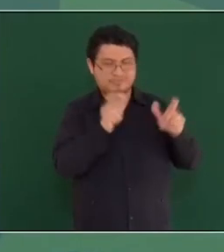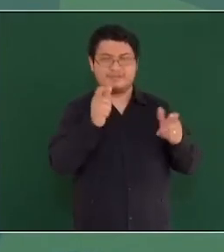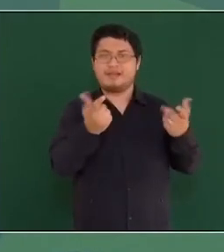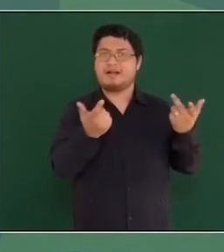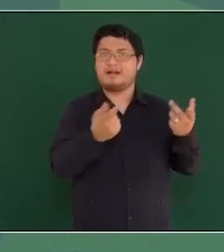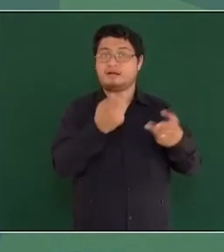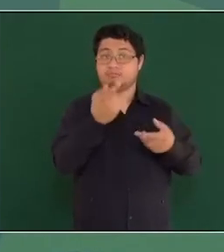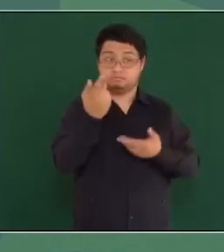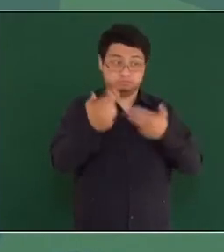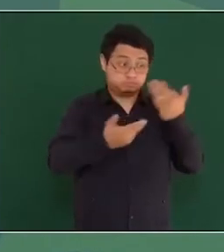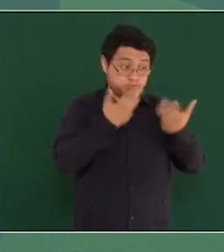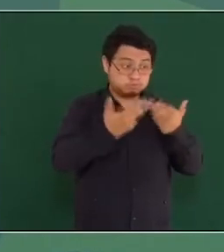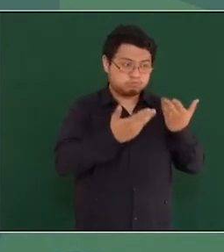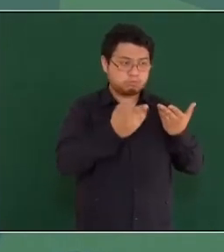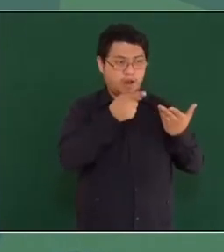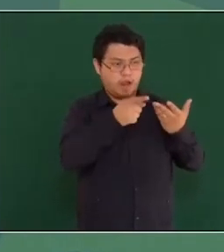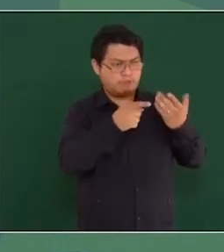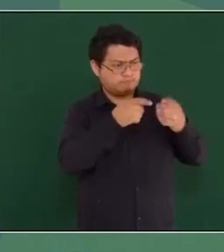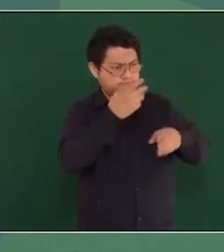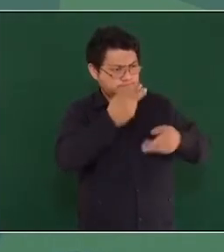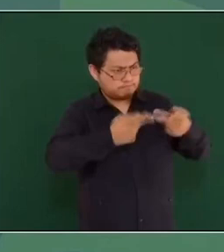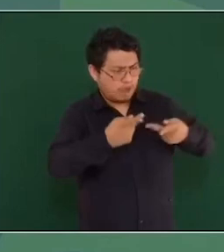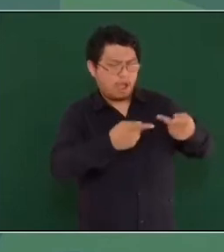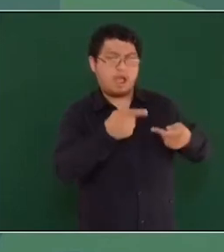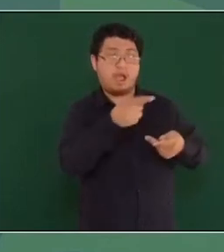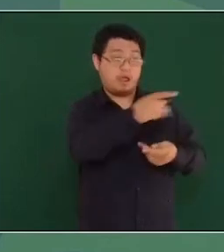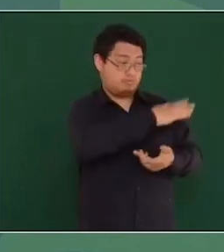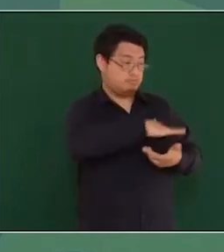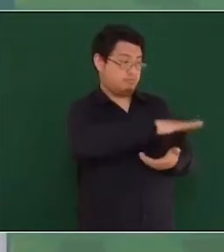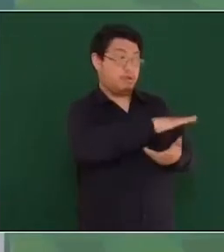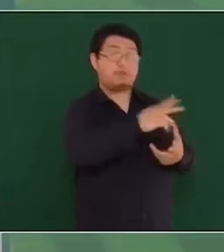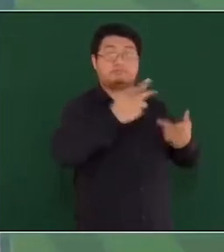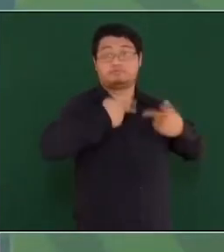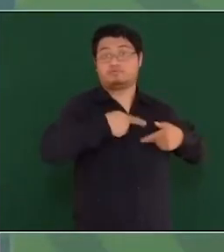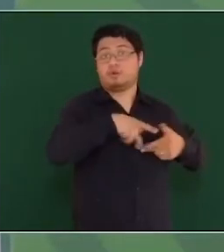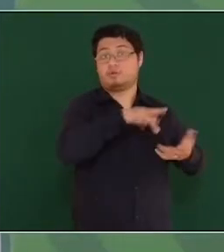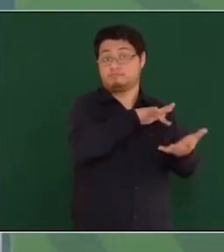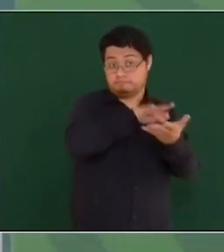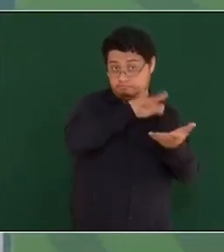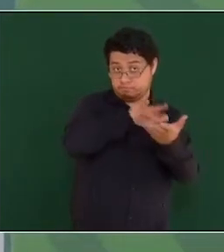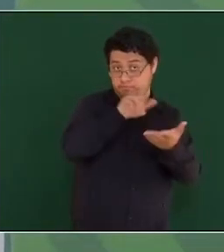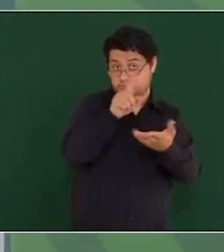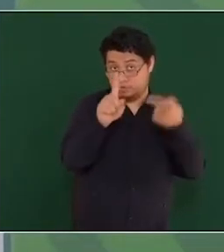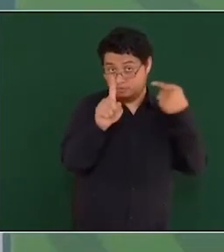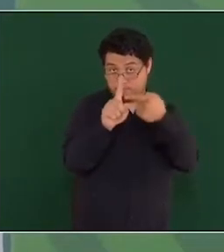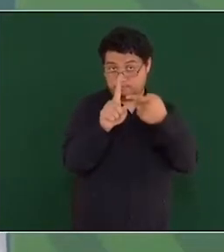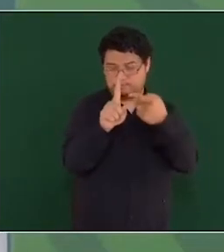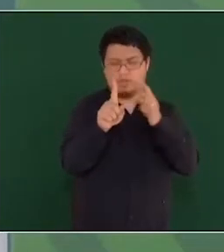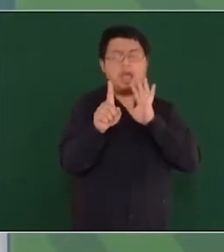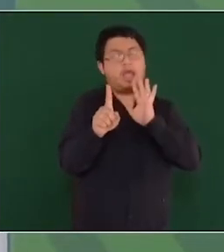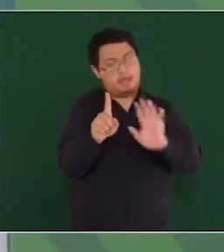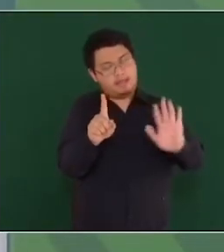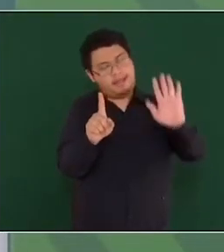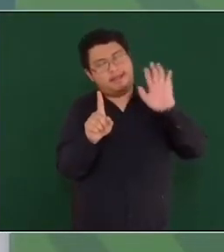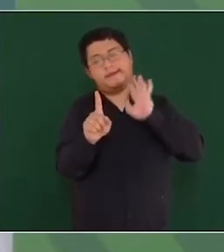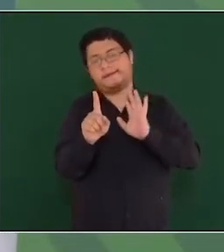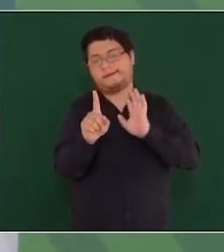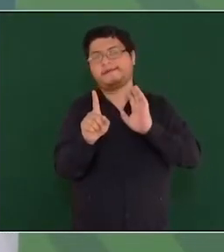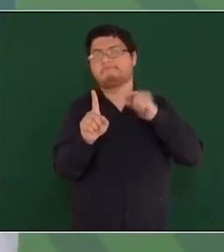Si ganas la encuesta, si el pueblo te apoya, pues ya. Ah,